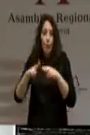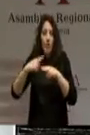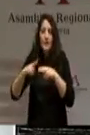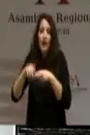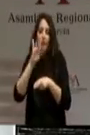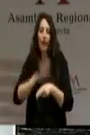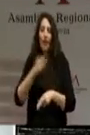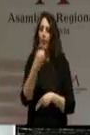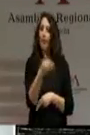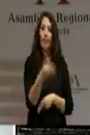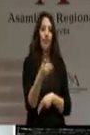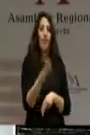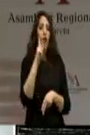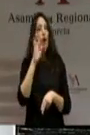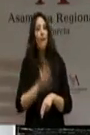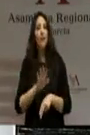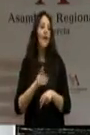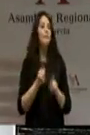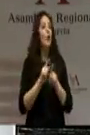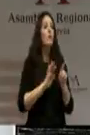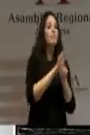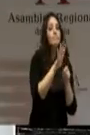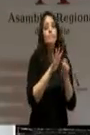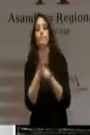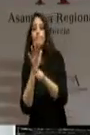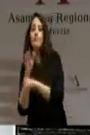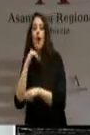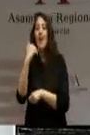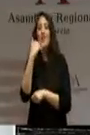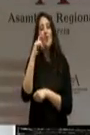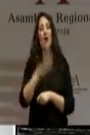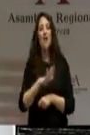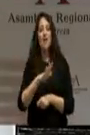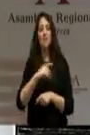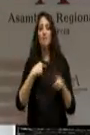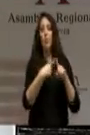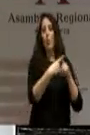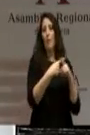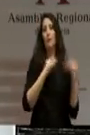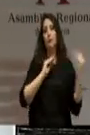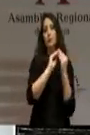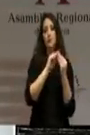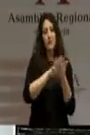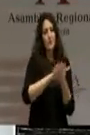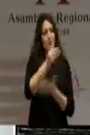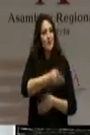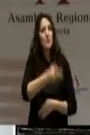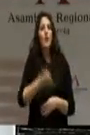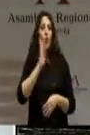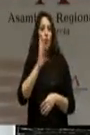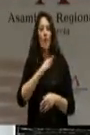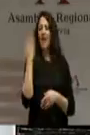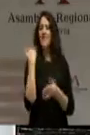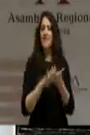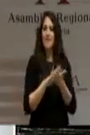Y no valen los parches. Yo comparto con usted que es muy importante la corrupción. Usted ayer hablaba de tranquilidad, de que aquí todos